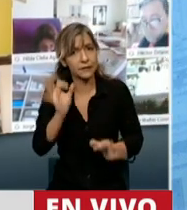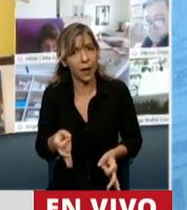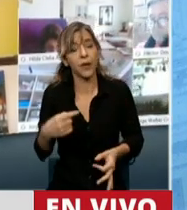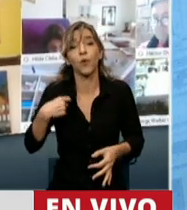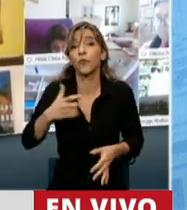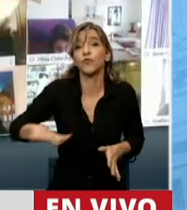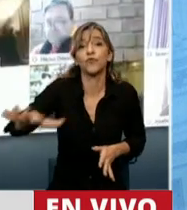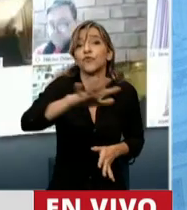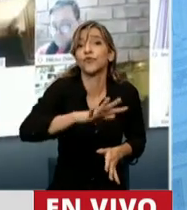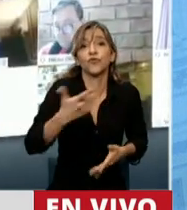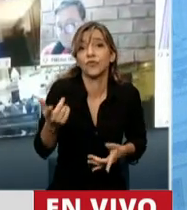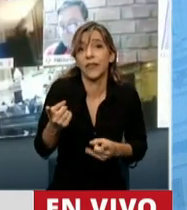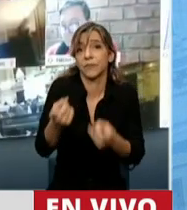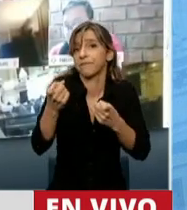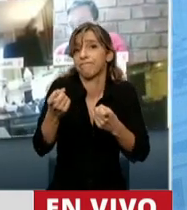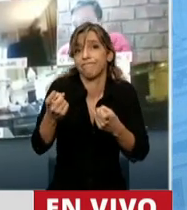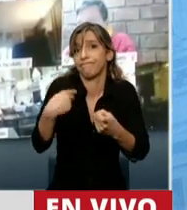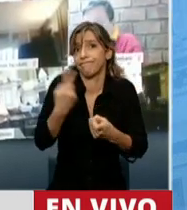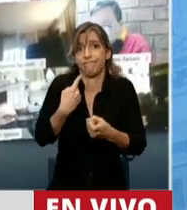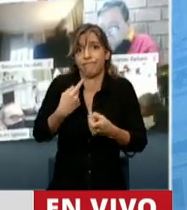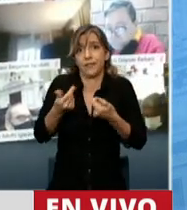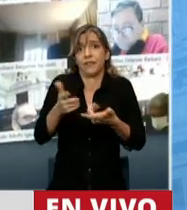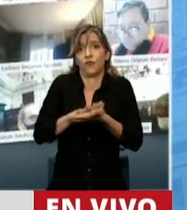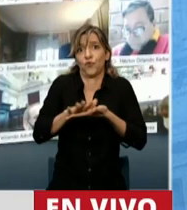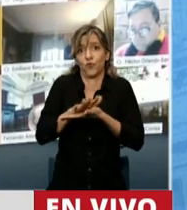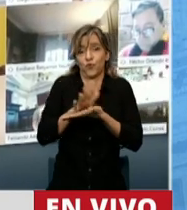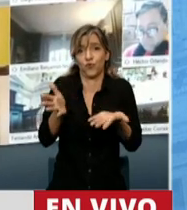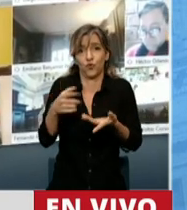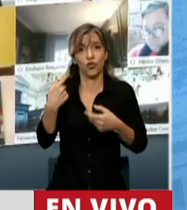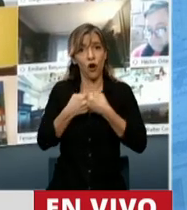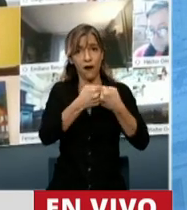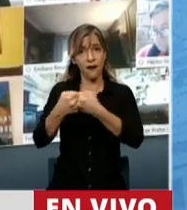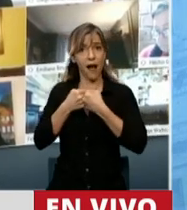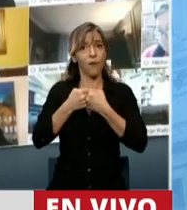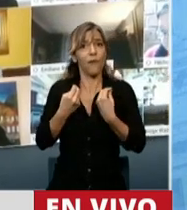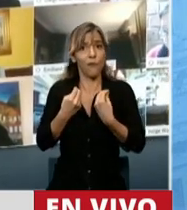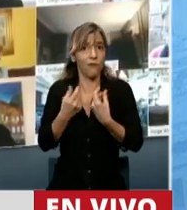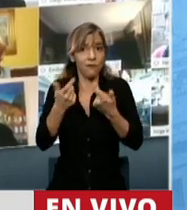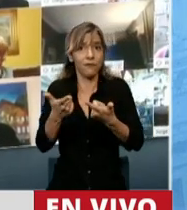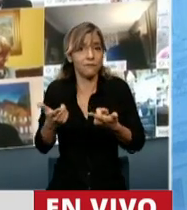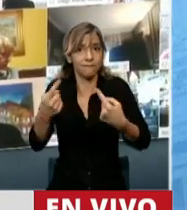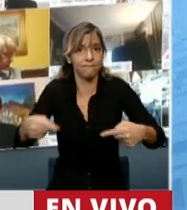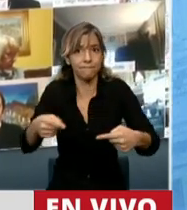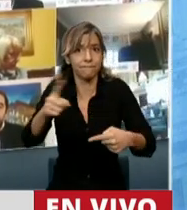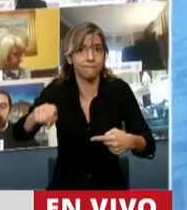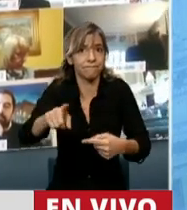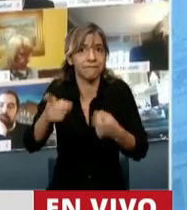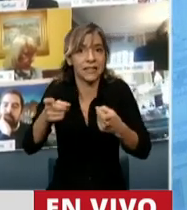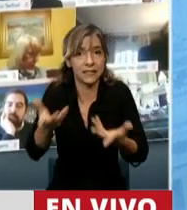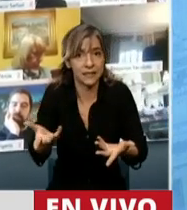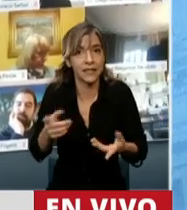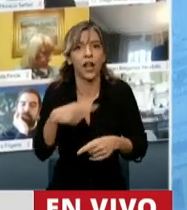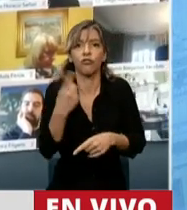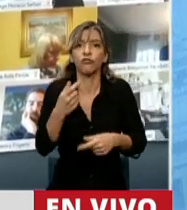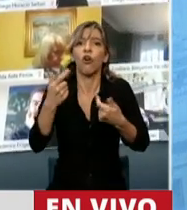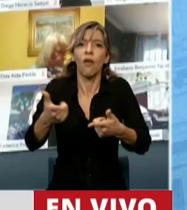sociedad nos demanda soluciones, nos demanda que nos pongamos de acuerdo, que trabajemos para contribuir y no para impedir, que